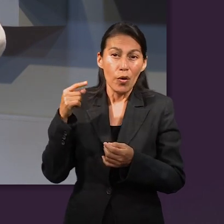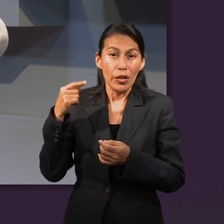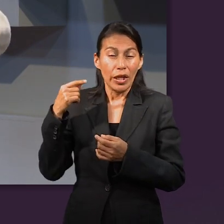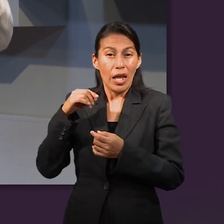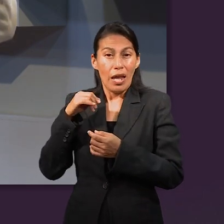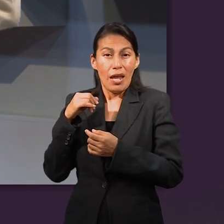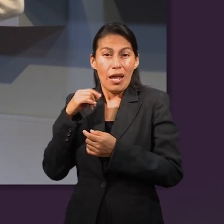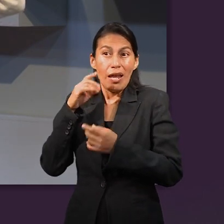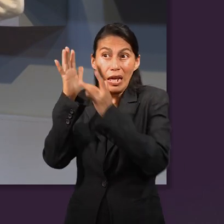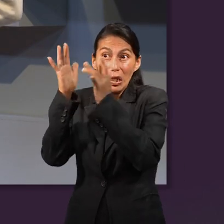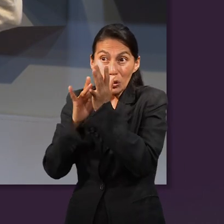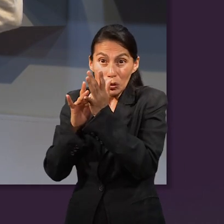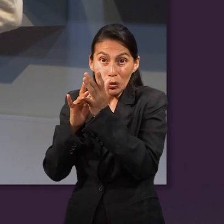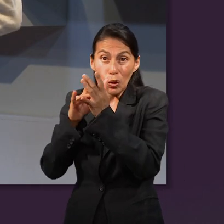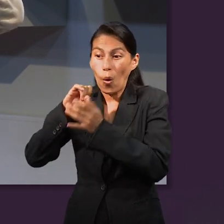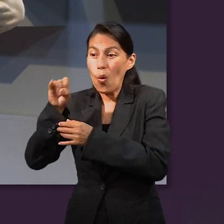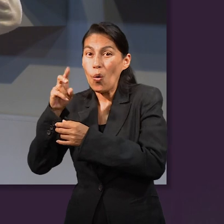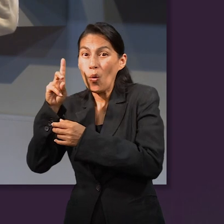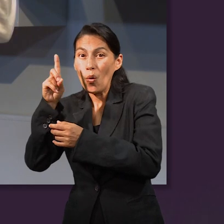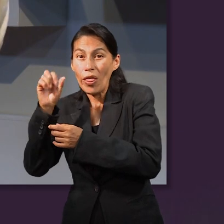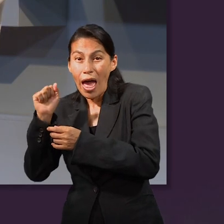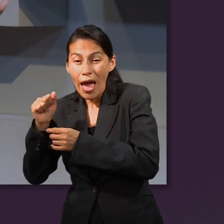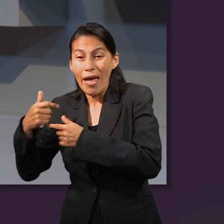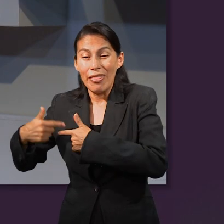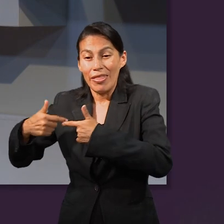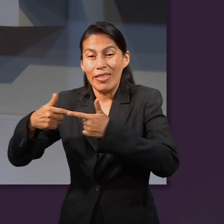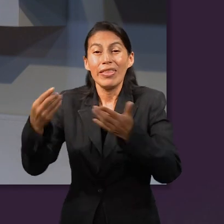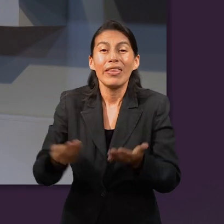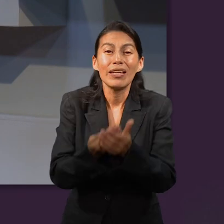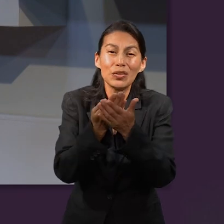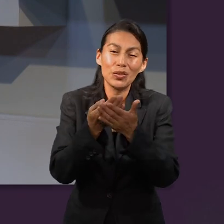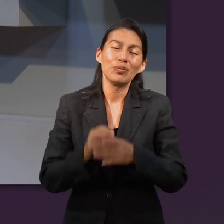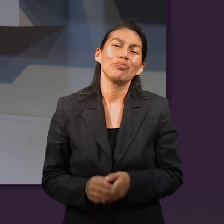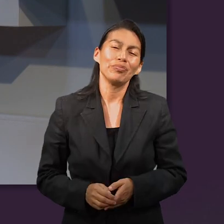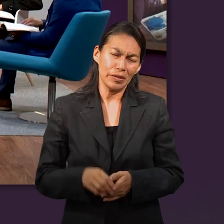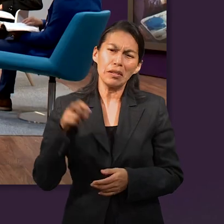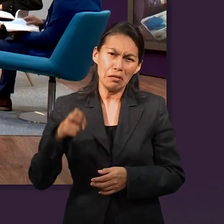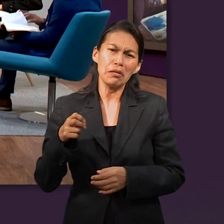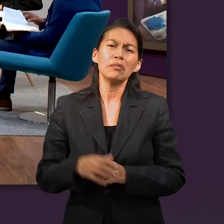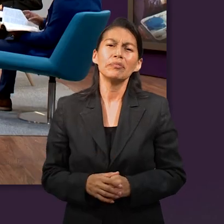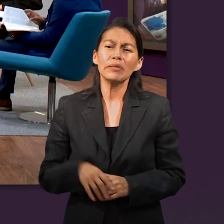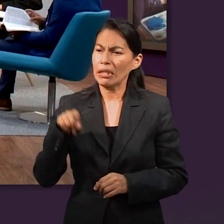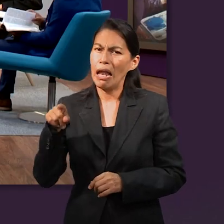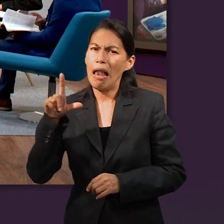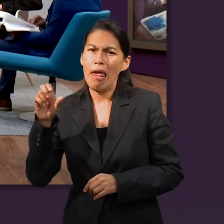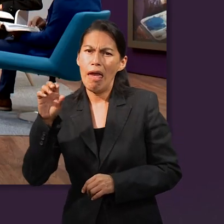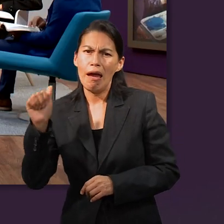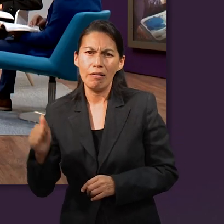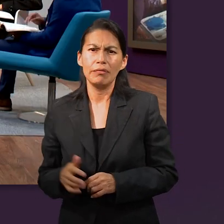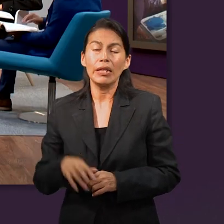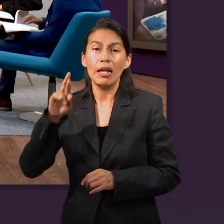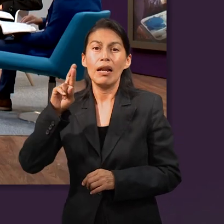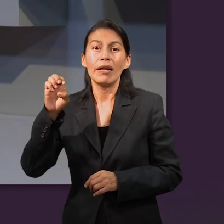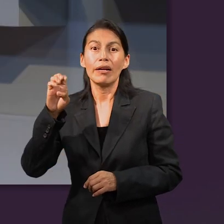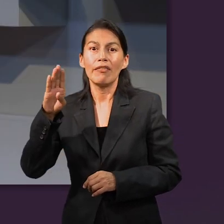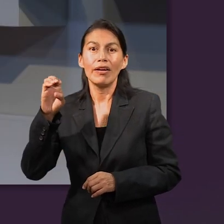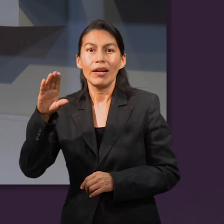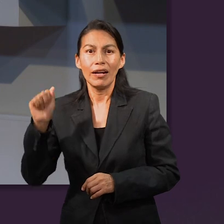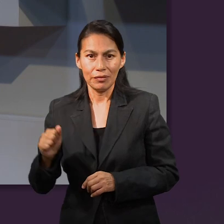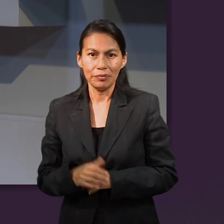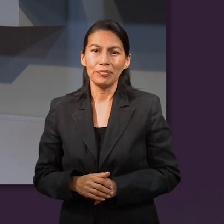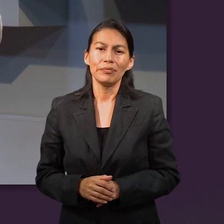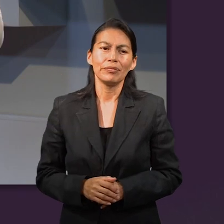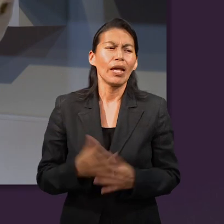de la descendencia de Judá. Entonces, de ahí viene Jesús, ese linaje.